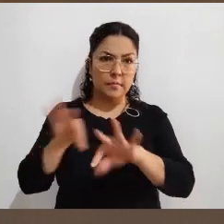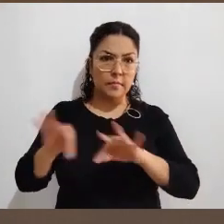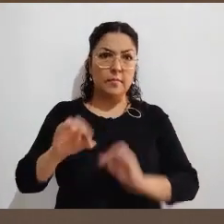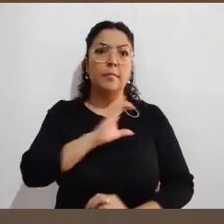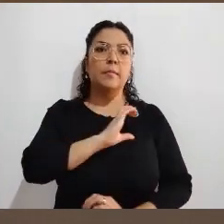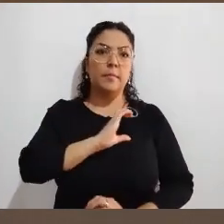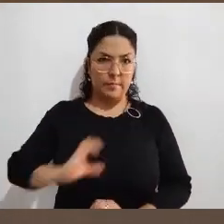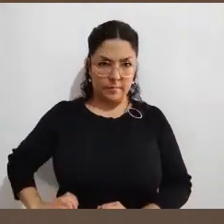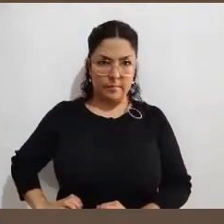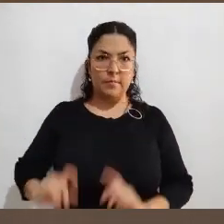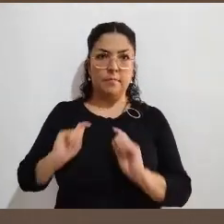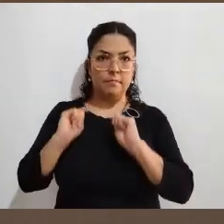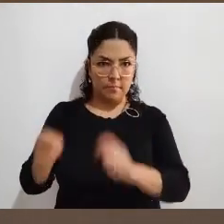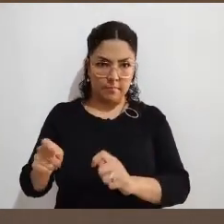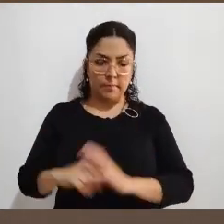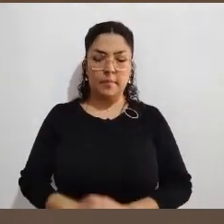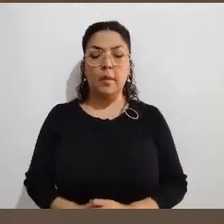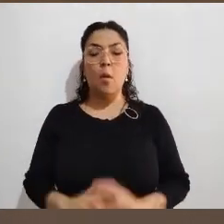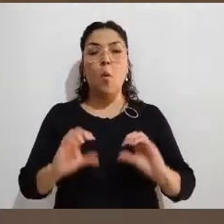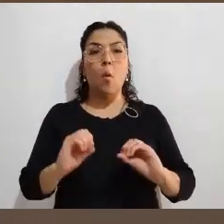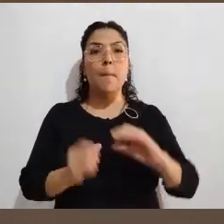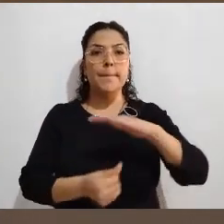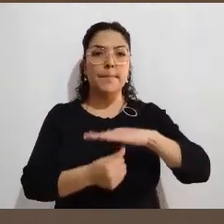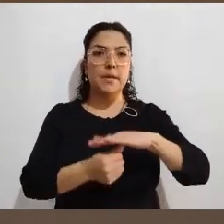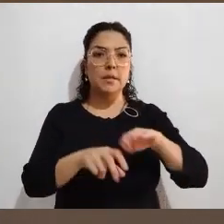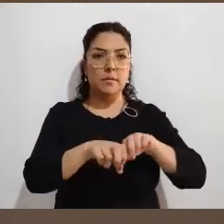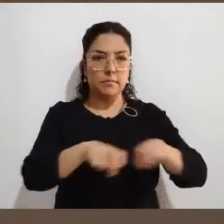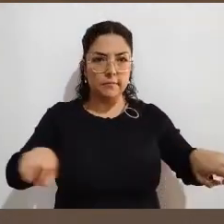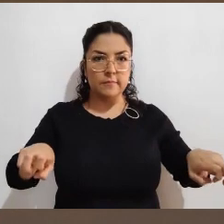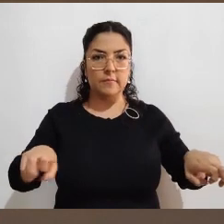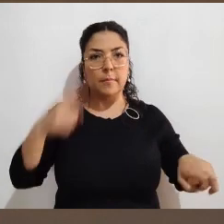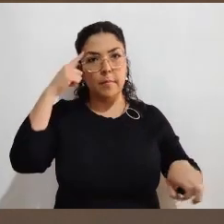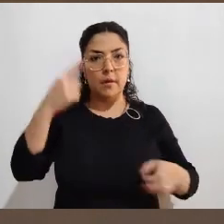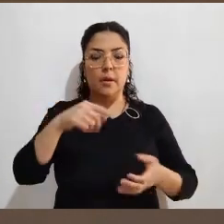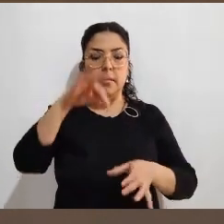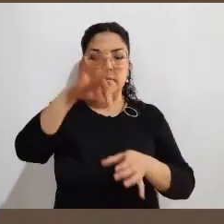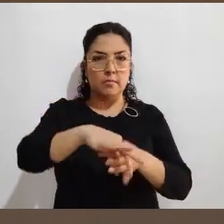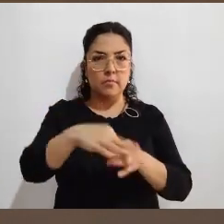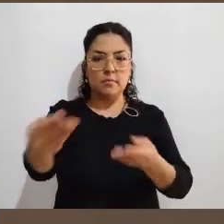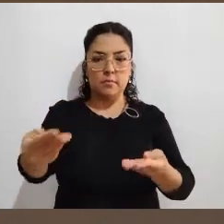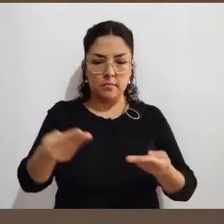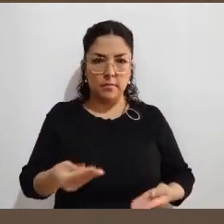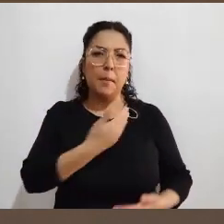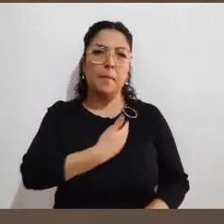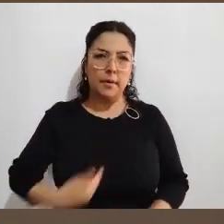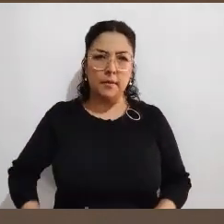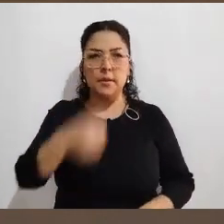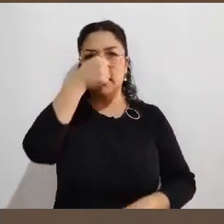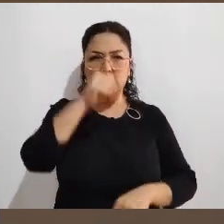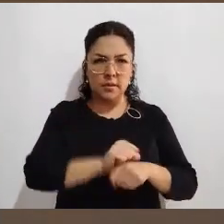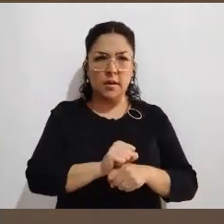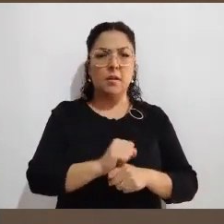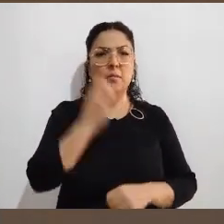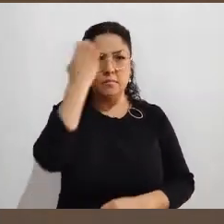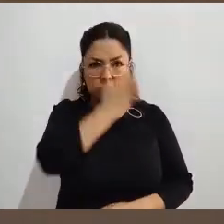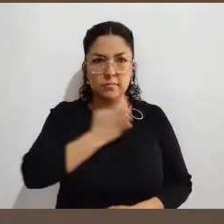candidatos, puede fungir también en las mesas receptoras de voto como presidente, secretario, escrutador y